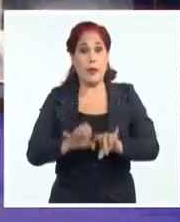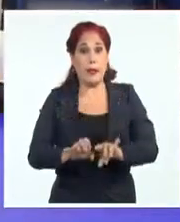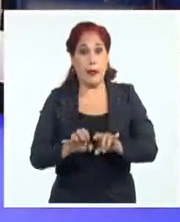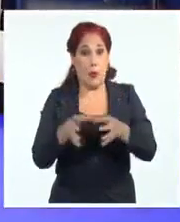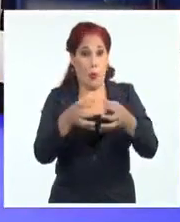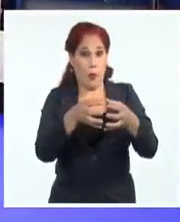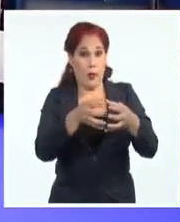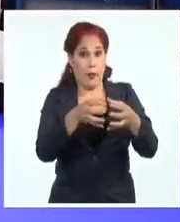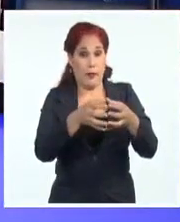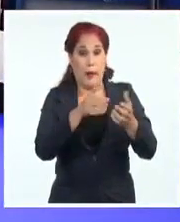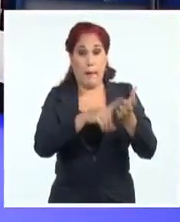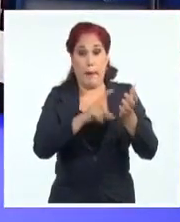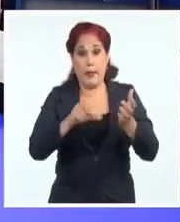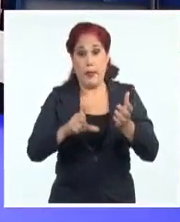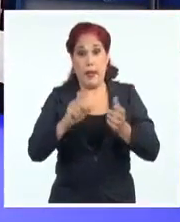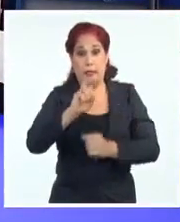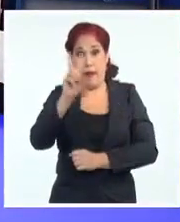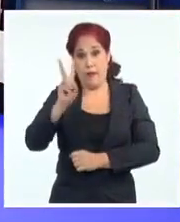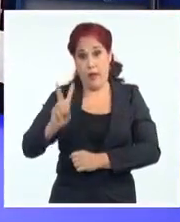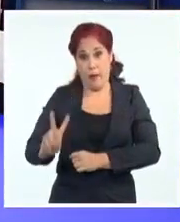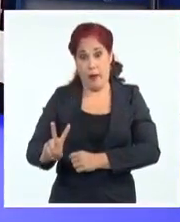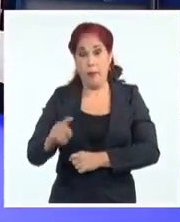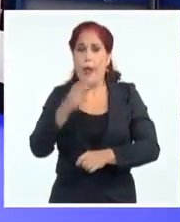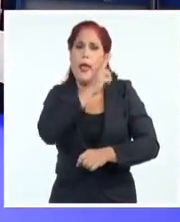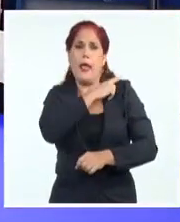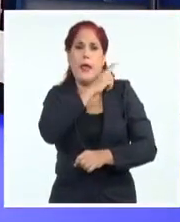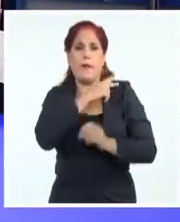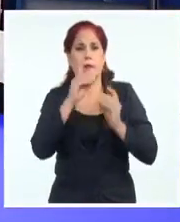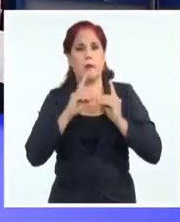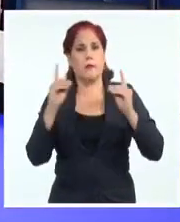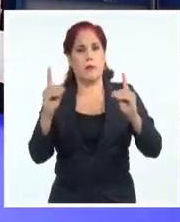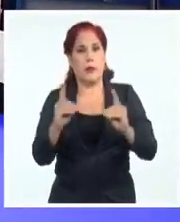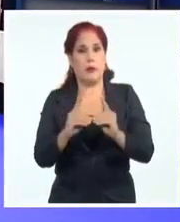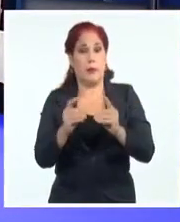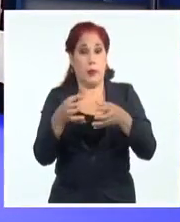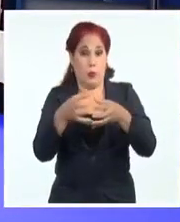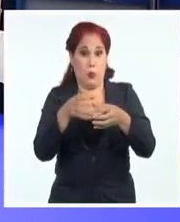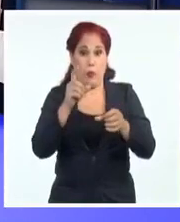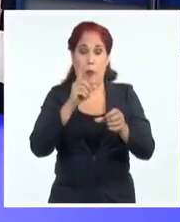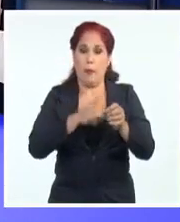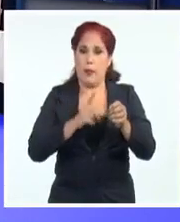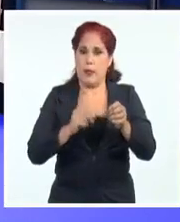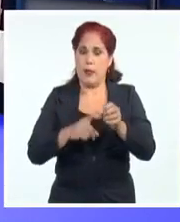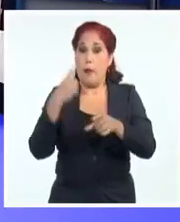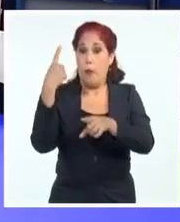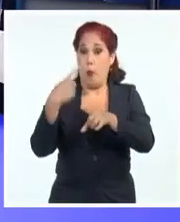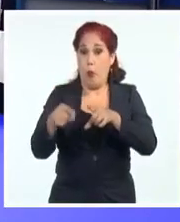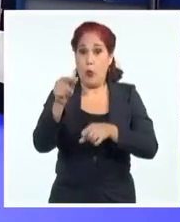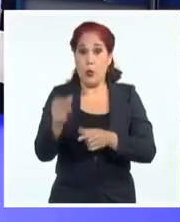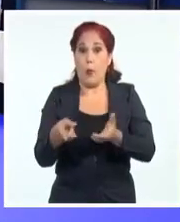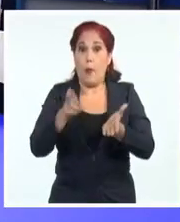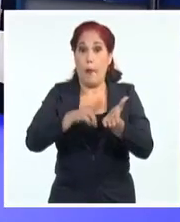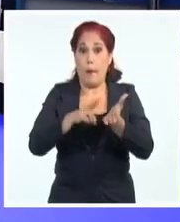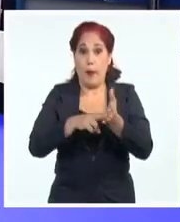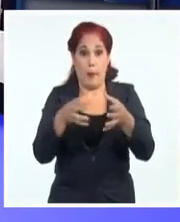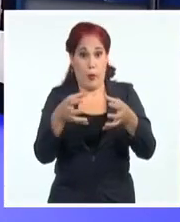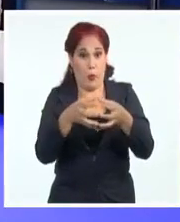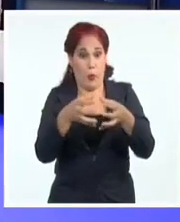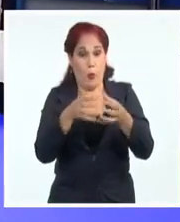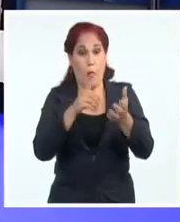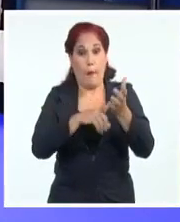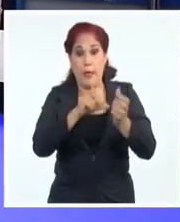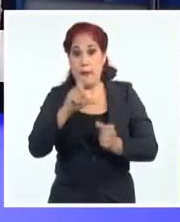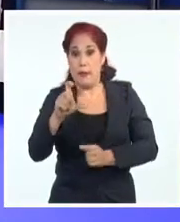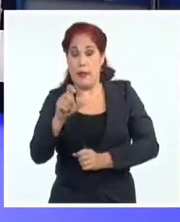Comité Central del Partido Comunista de Vietnam y jefe de la Oficina del Comité Central. Le Huan Shun, miembro del Comité Central del Partido